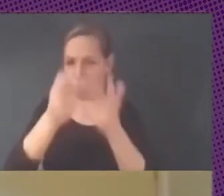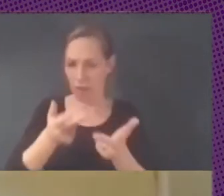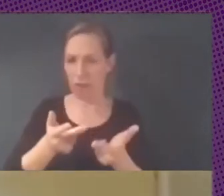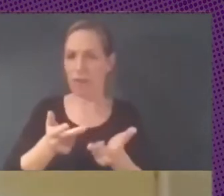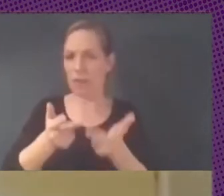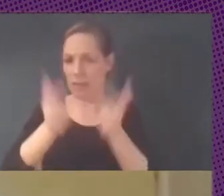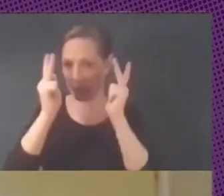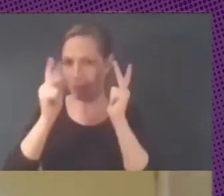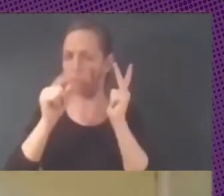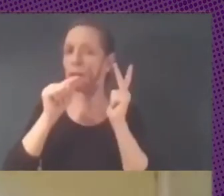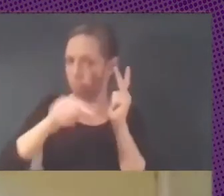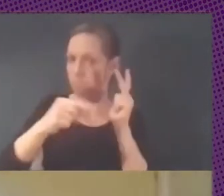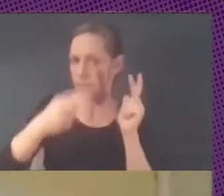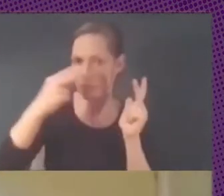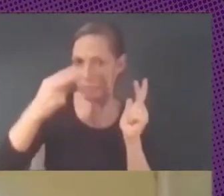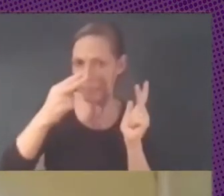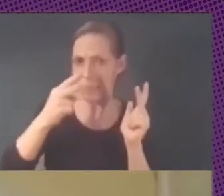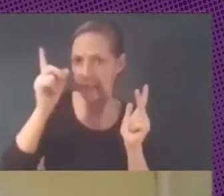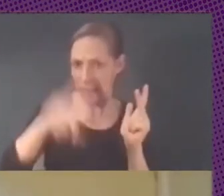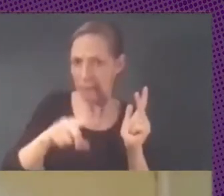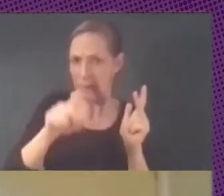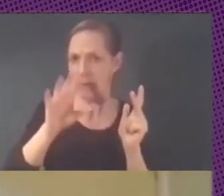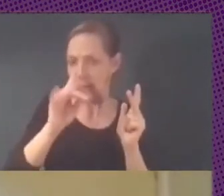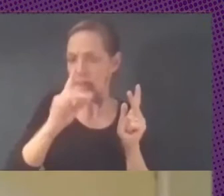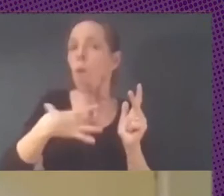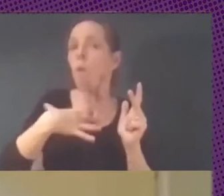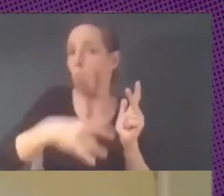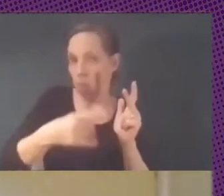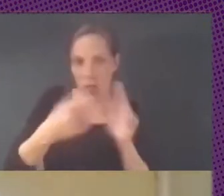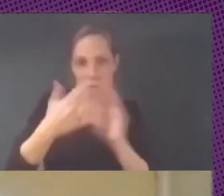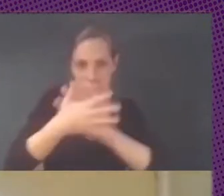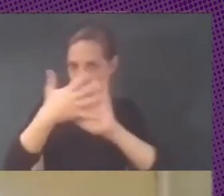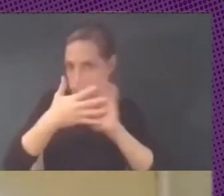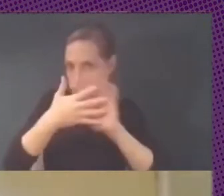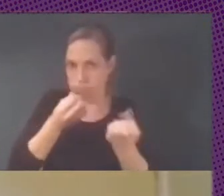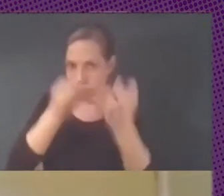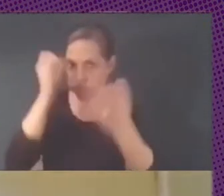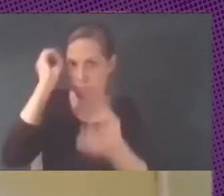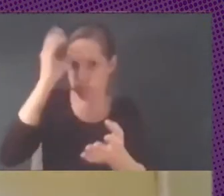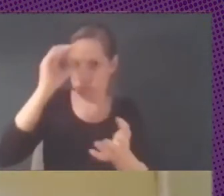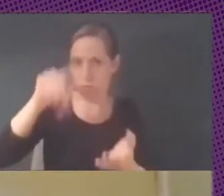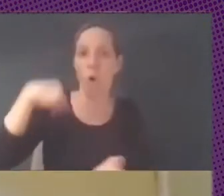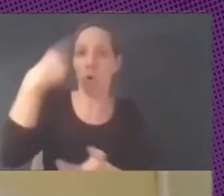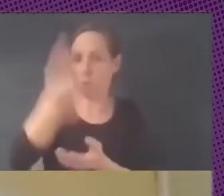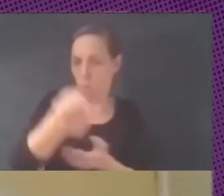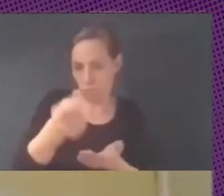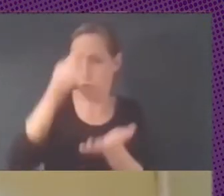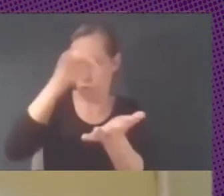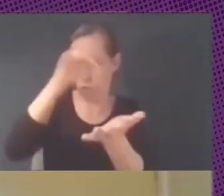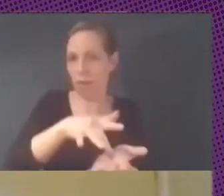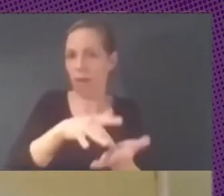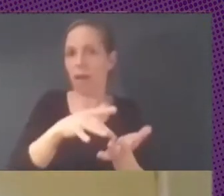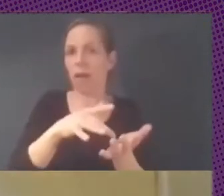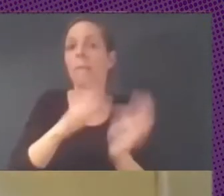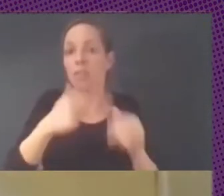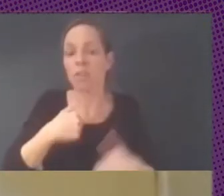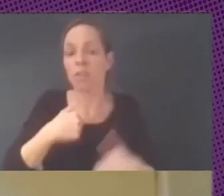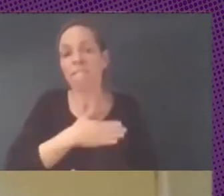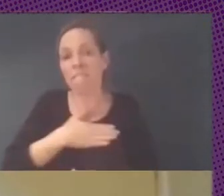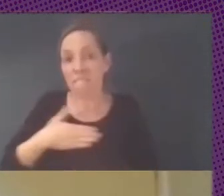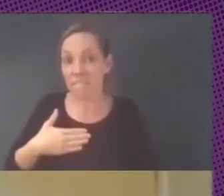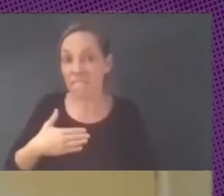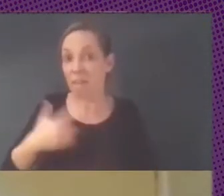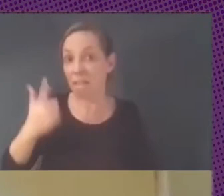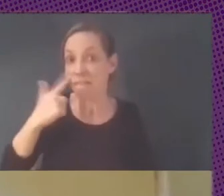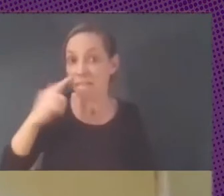que es interesante también y puedo compartir en otro momento yo quería pedir permiso para hacer